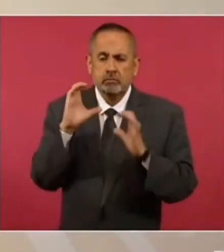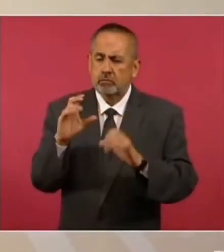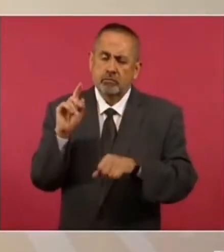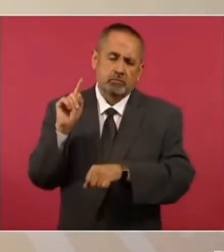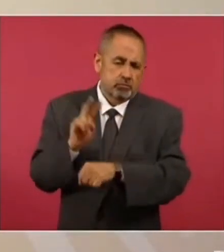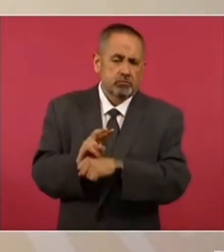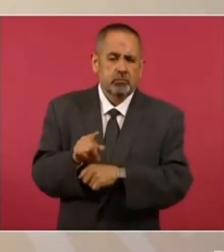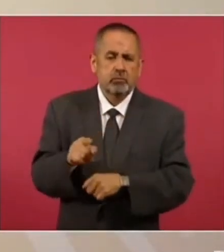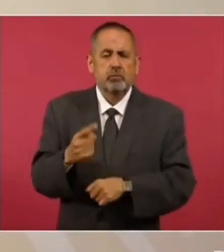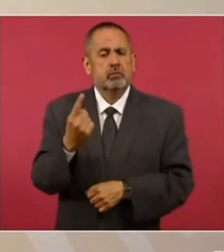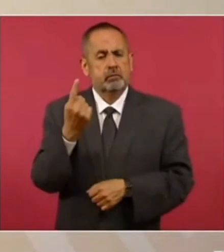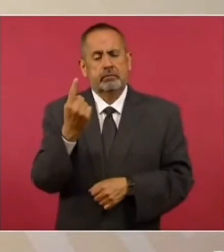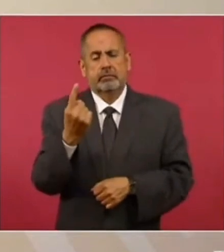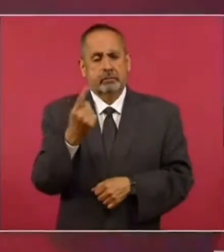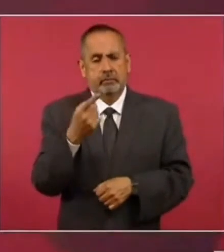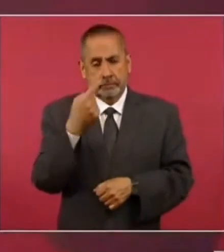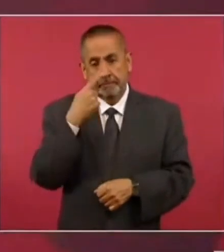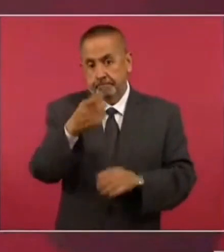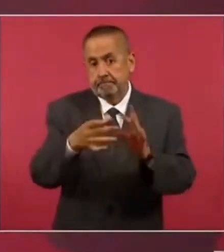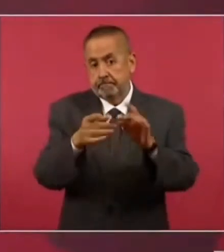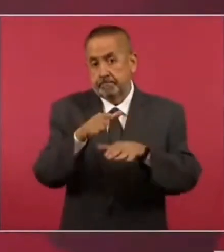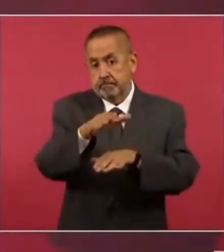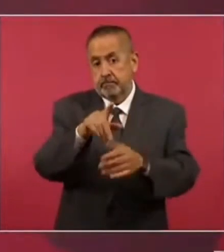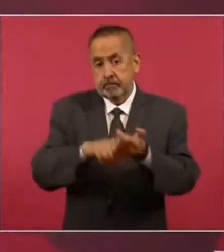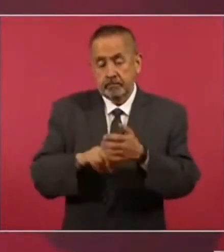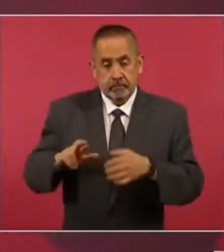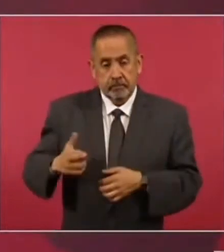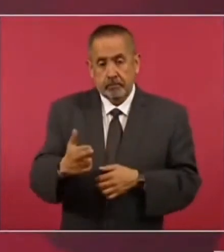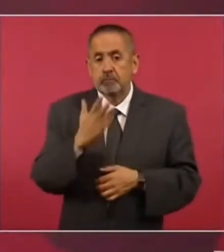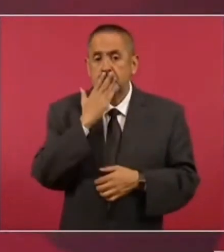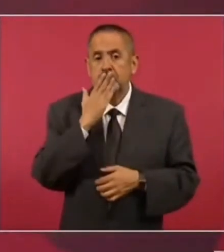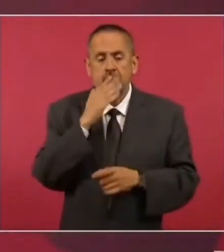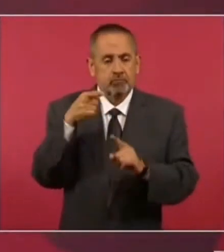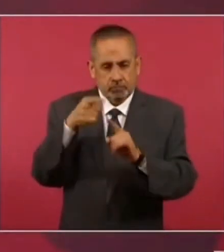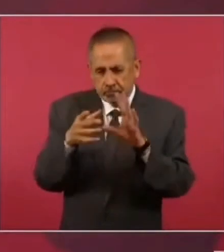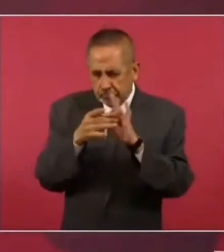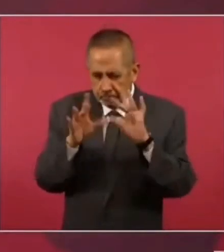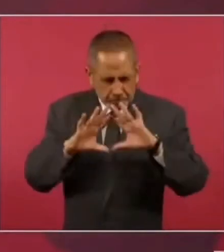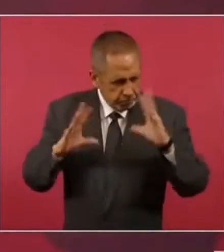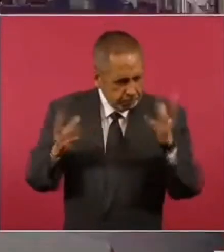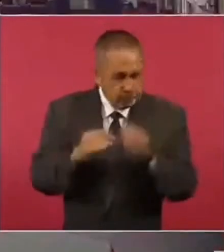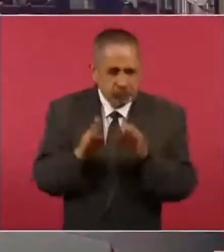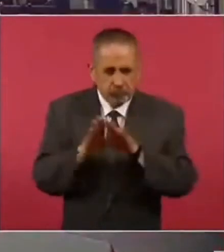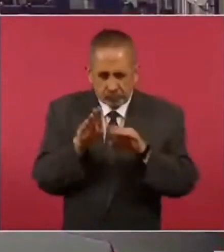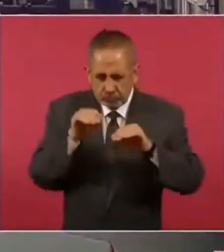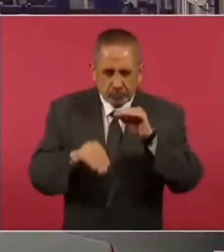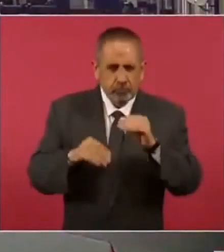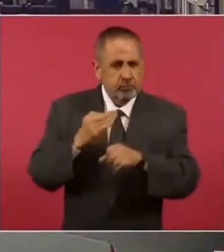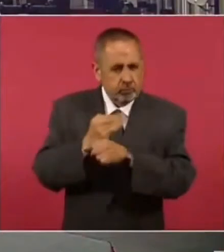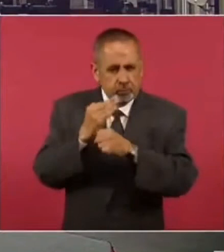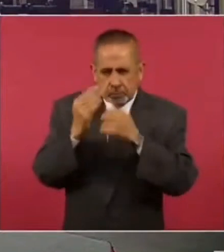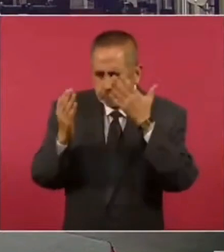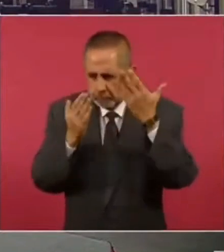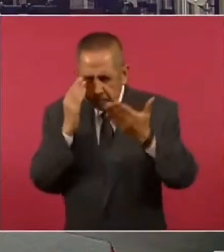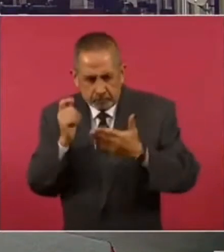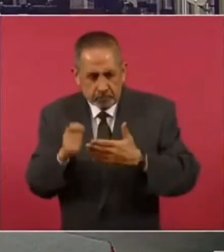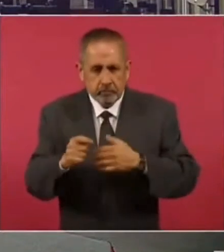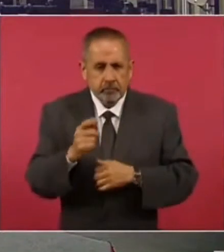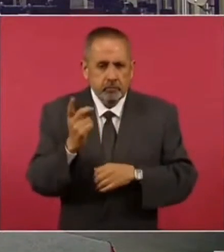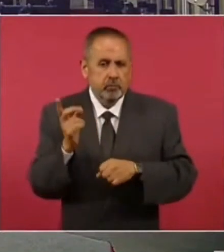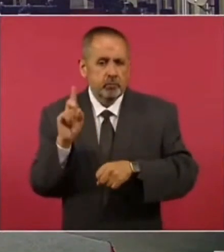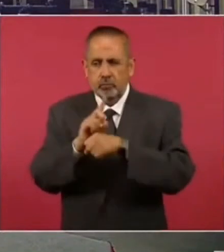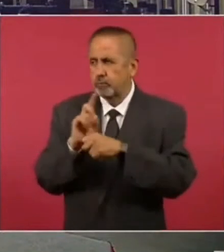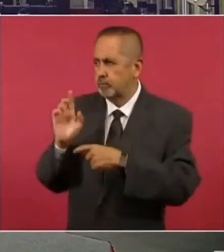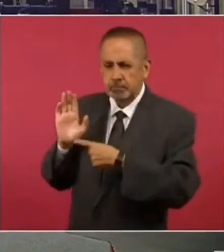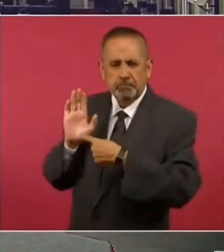Y sí se está viendo lo del río Sonora de manera integral, se están haciendo estudios. Un día vamos a